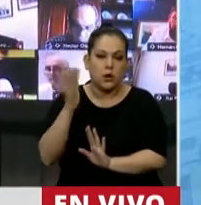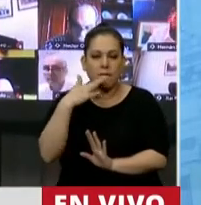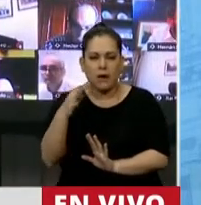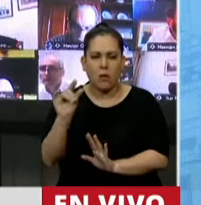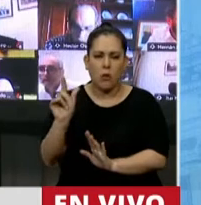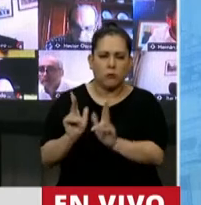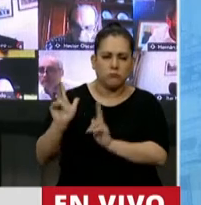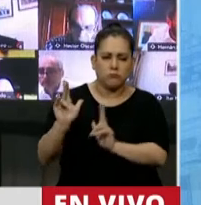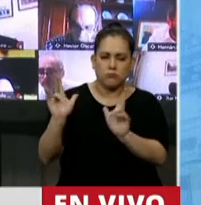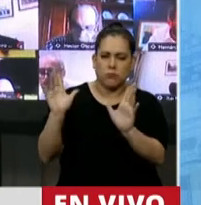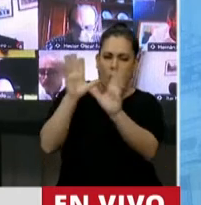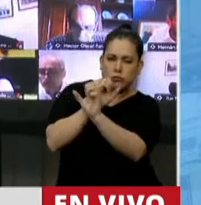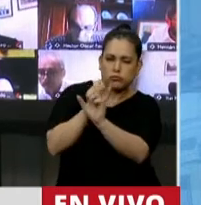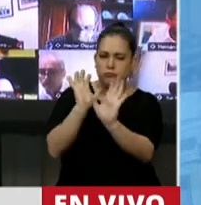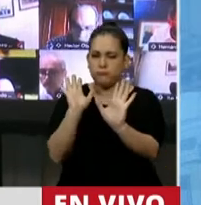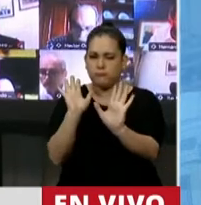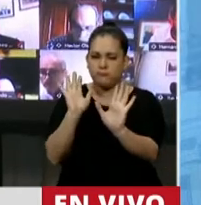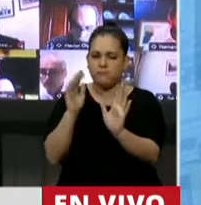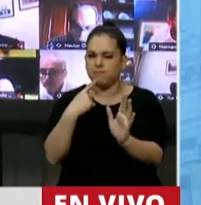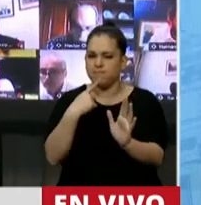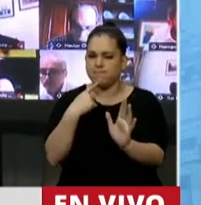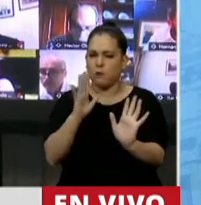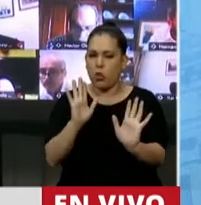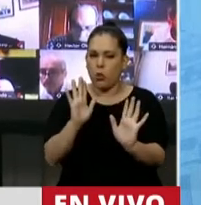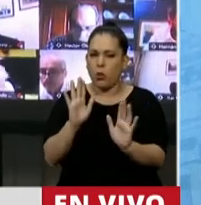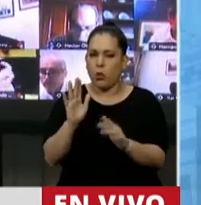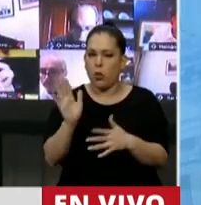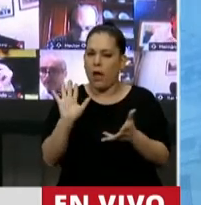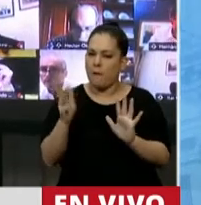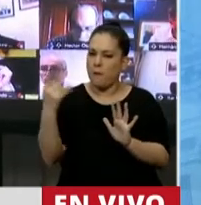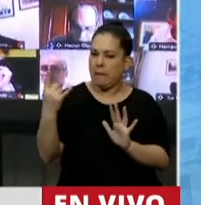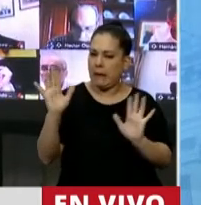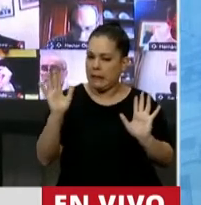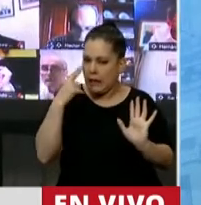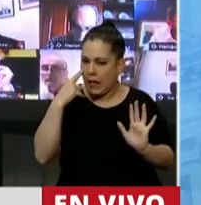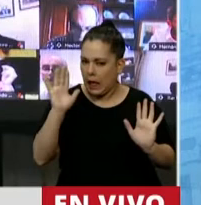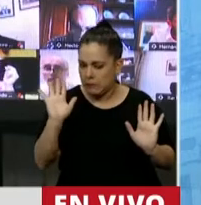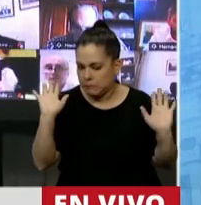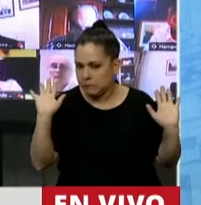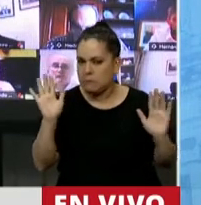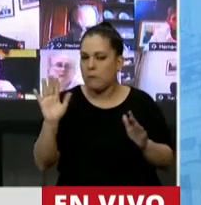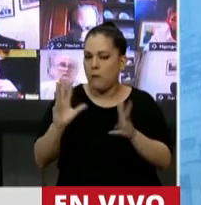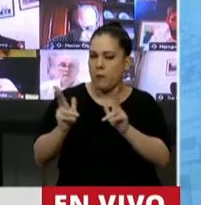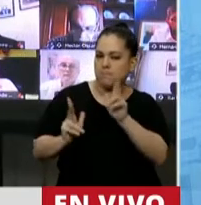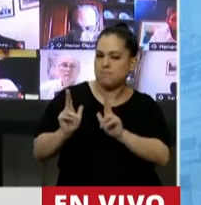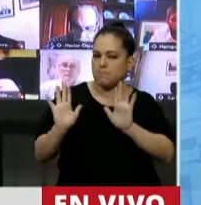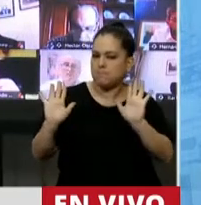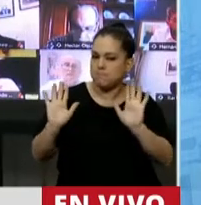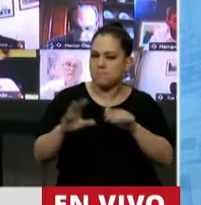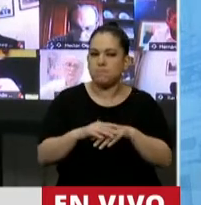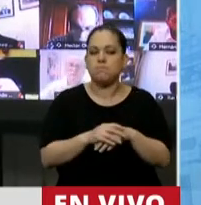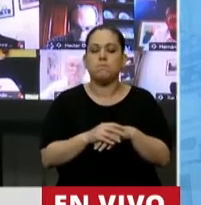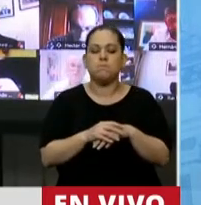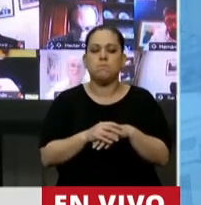confuso, me generó hasta la duda de si no era falaz su discurso, pero hablar de algunas cuestiones